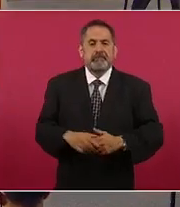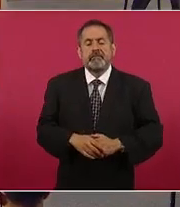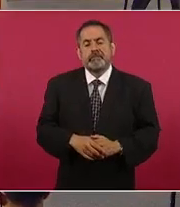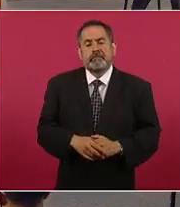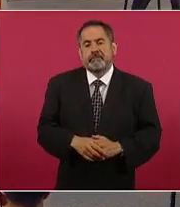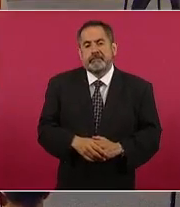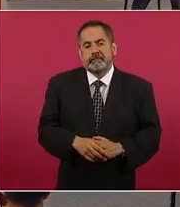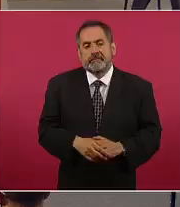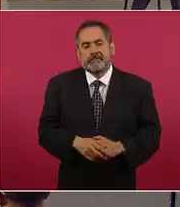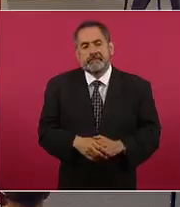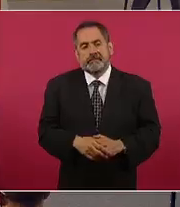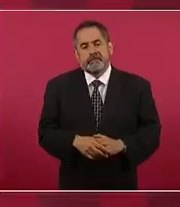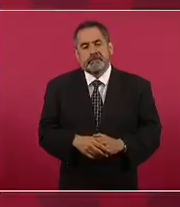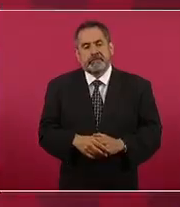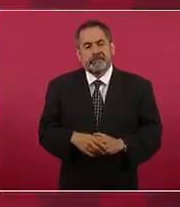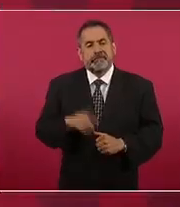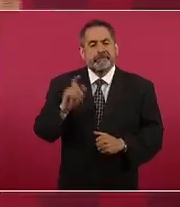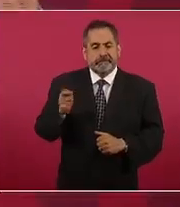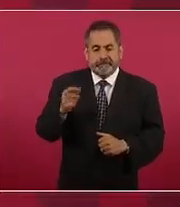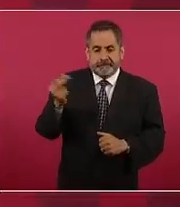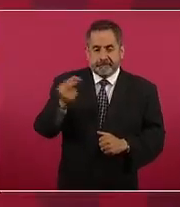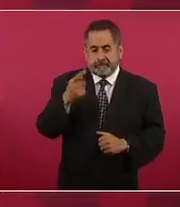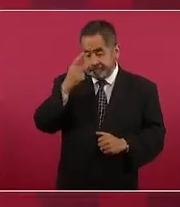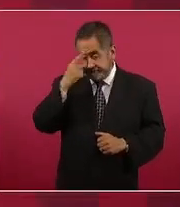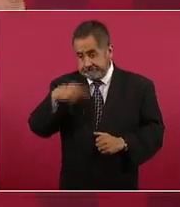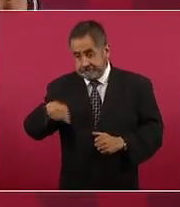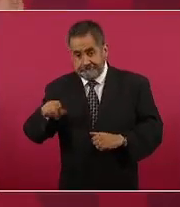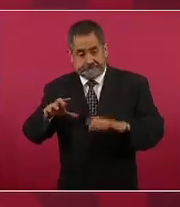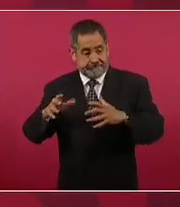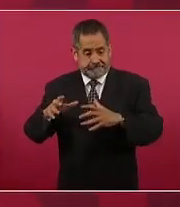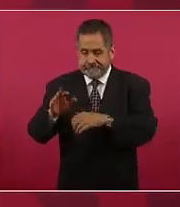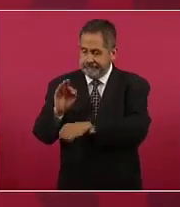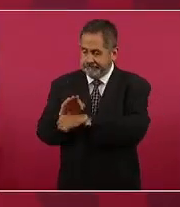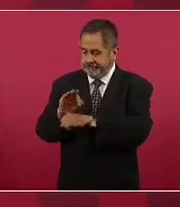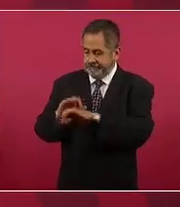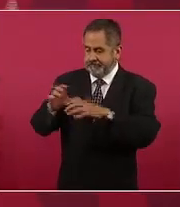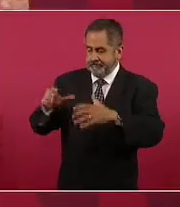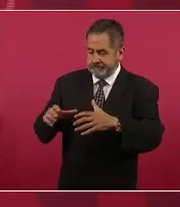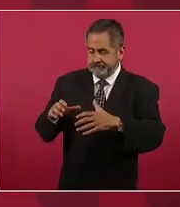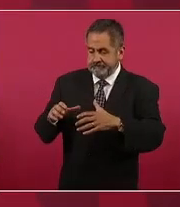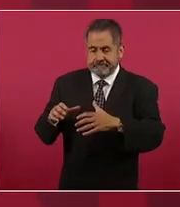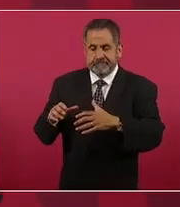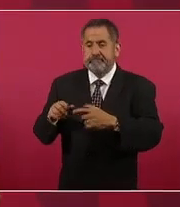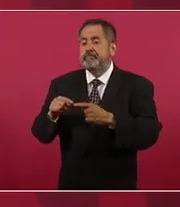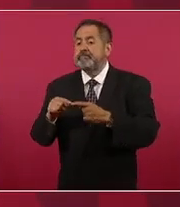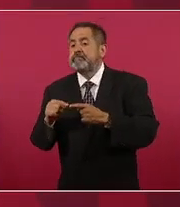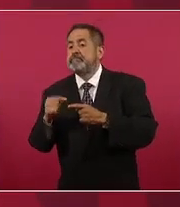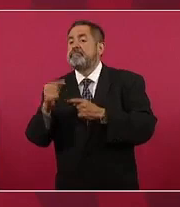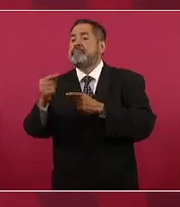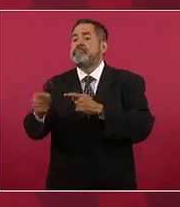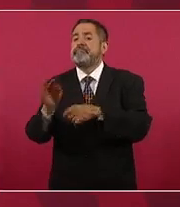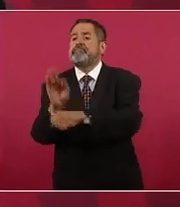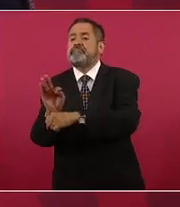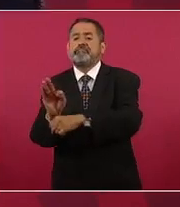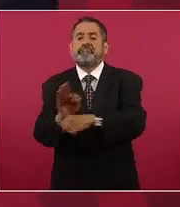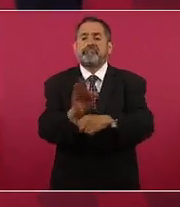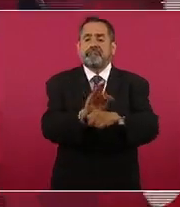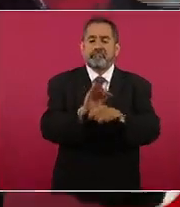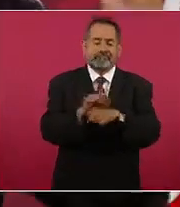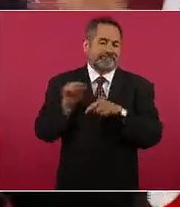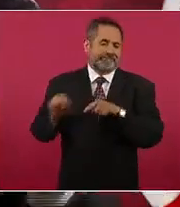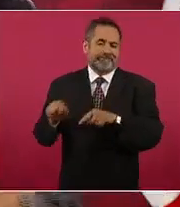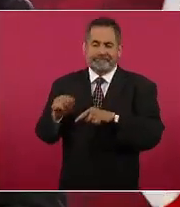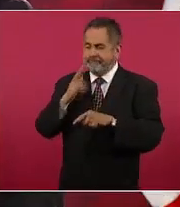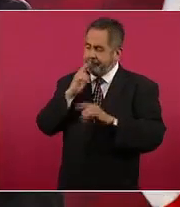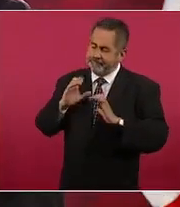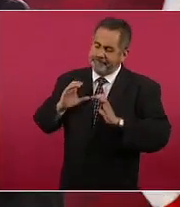se requiere para defender para proteger a la gente entonces ellos